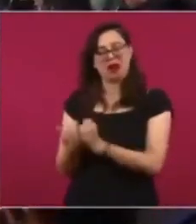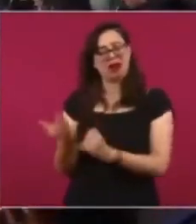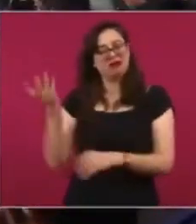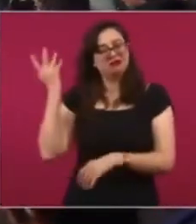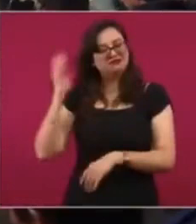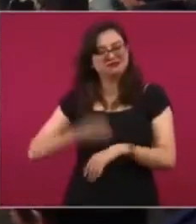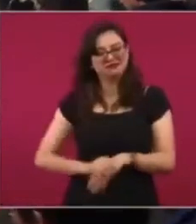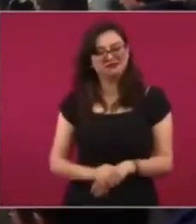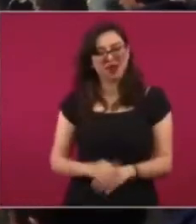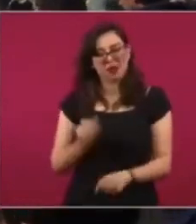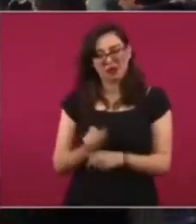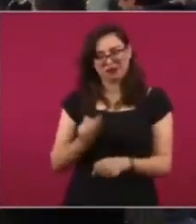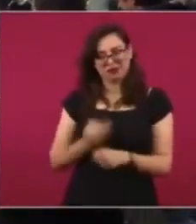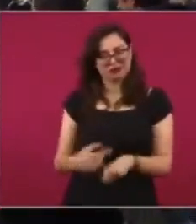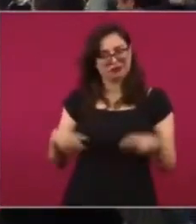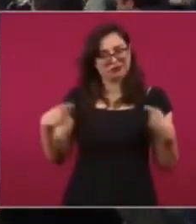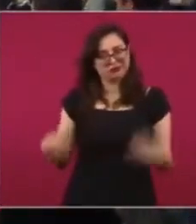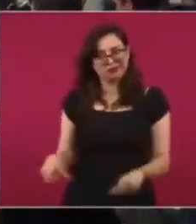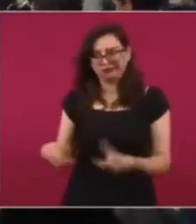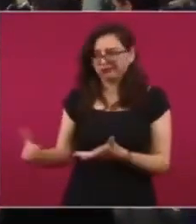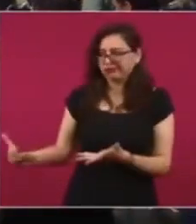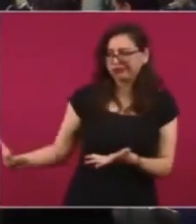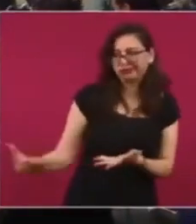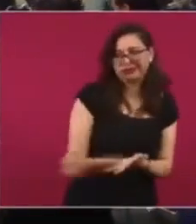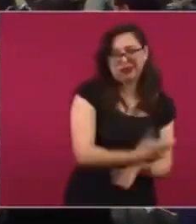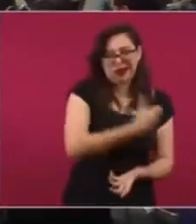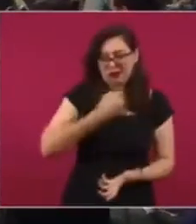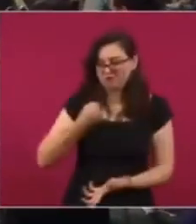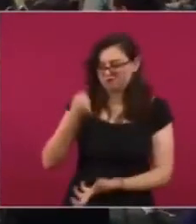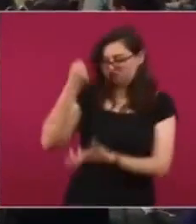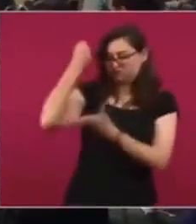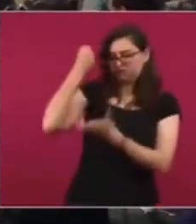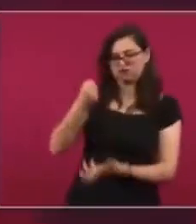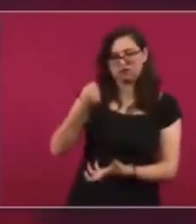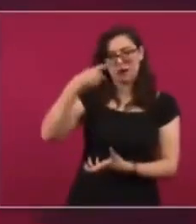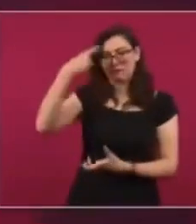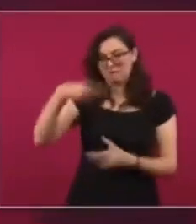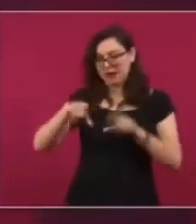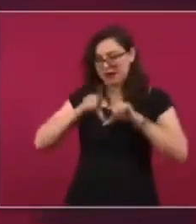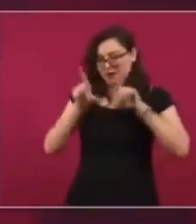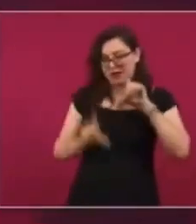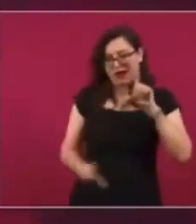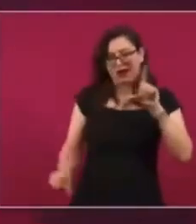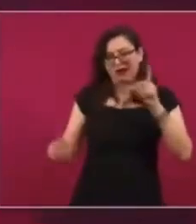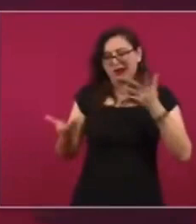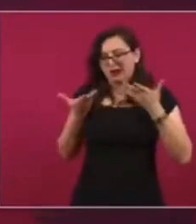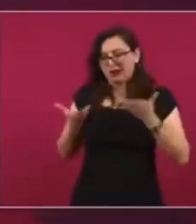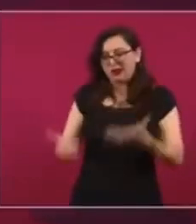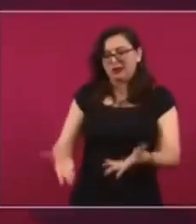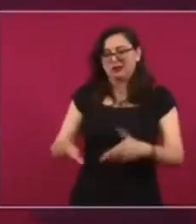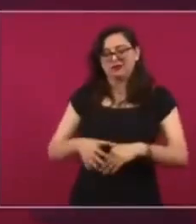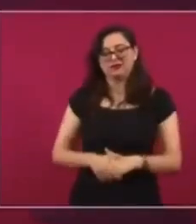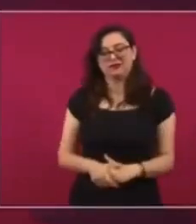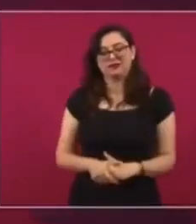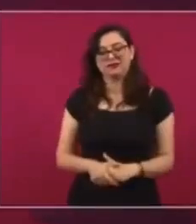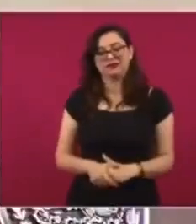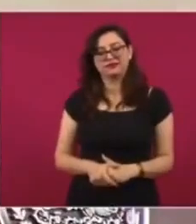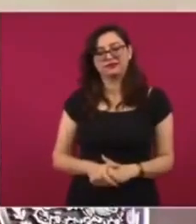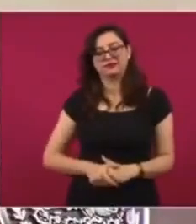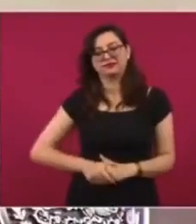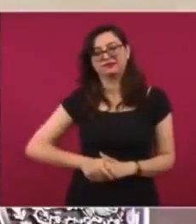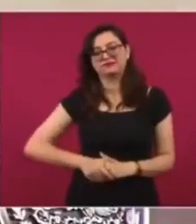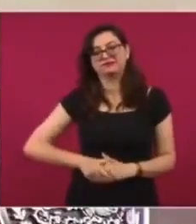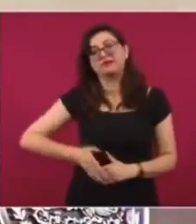uno imaginar tanto. Sí